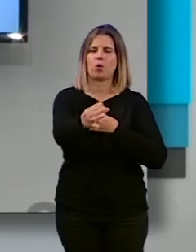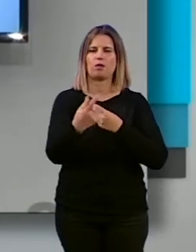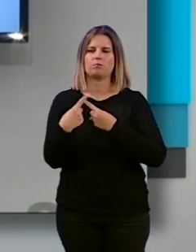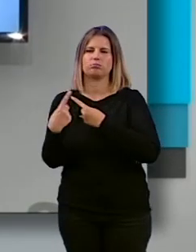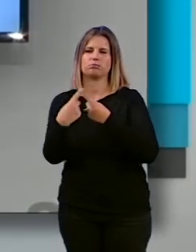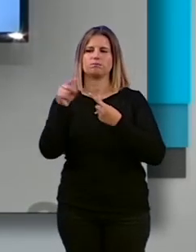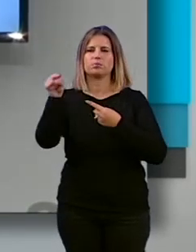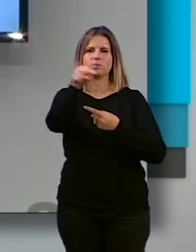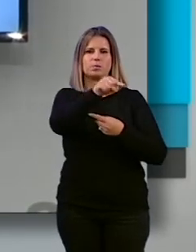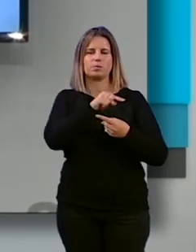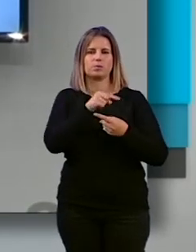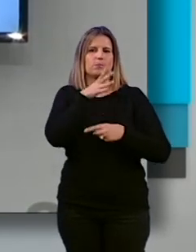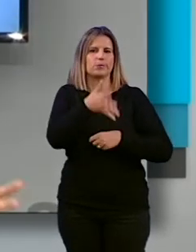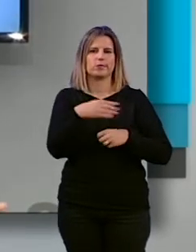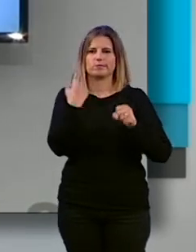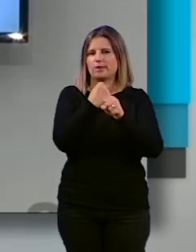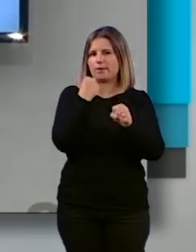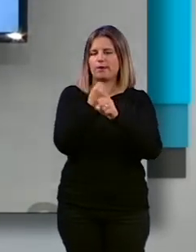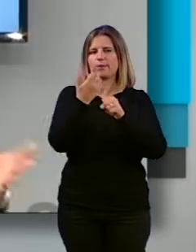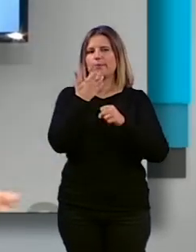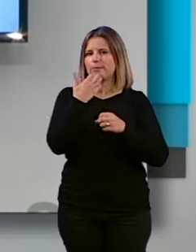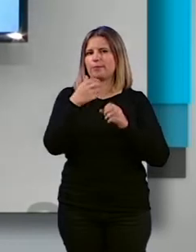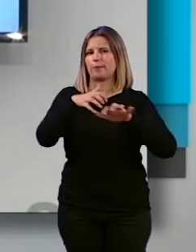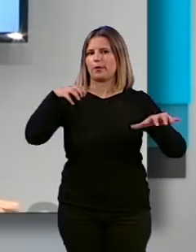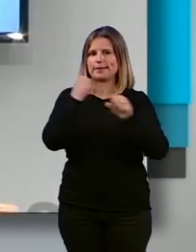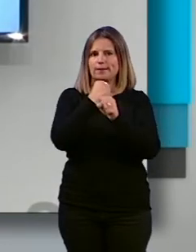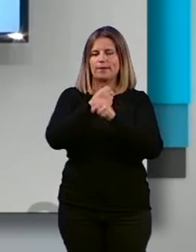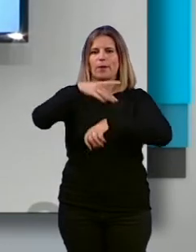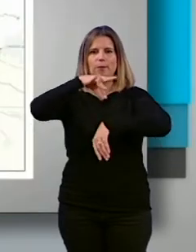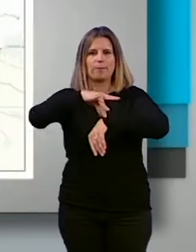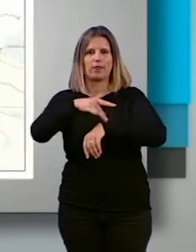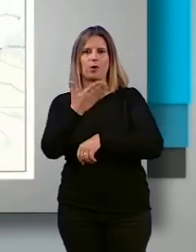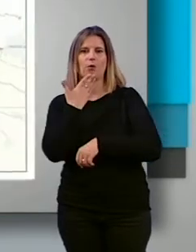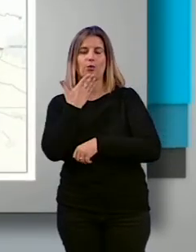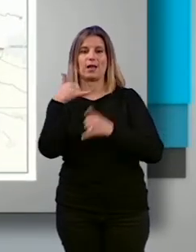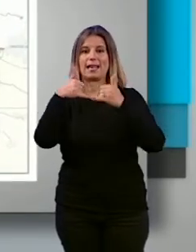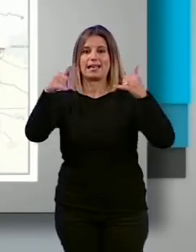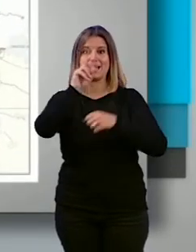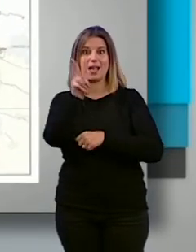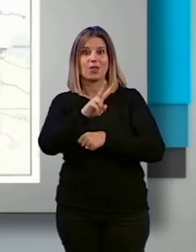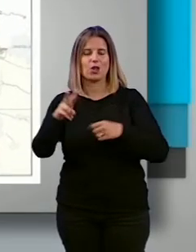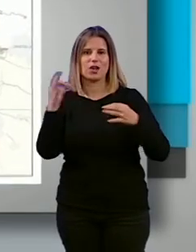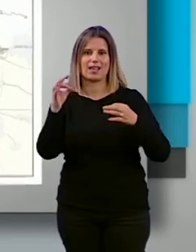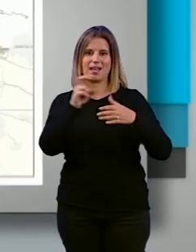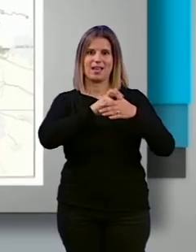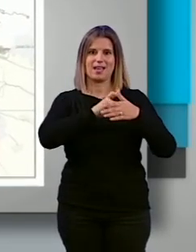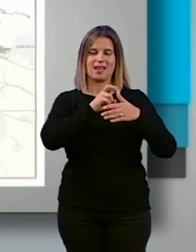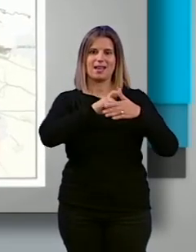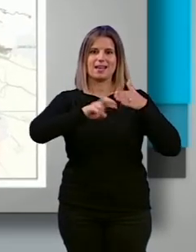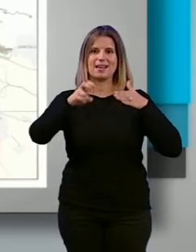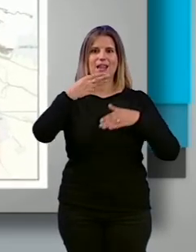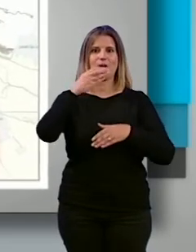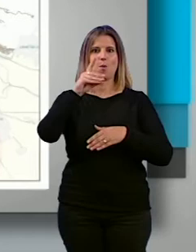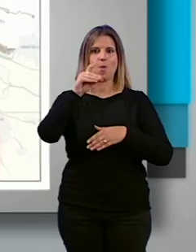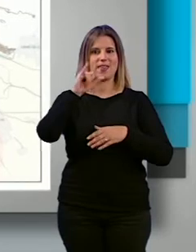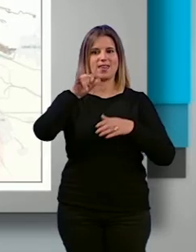municipios, ya sea por motivos laborales, sobre todo, médicos, de ocio. La línea 2 sería una fusión de la línea que conecta Bobadilla con